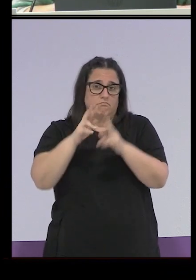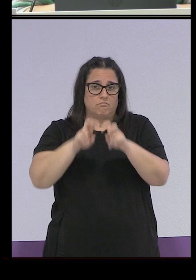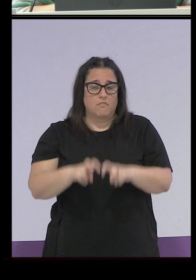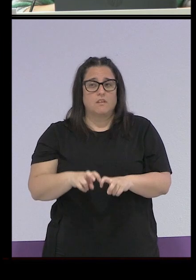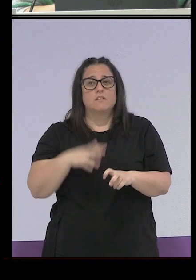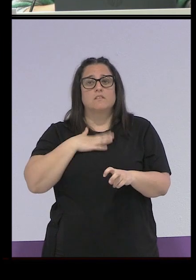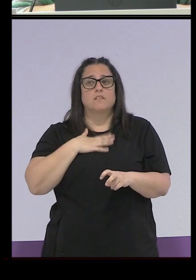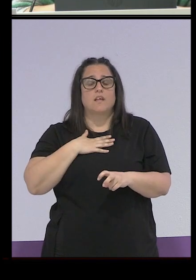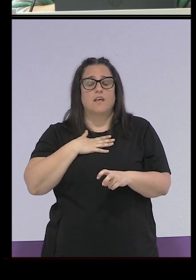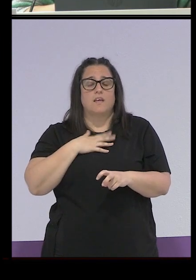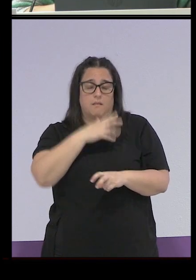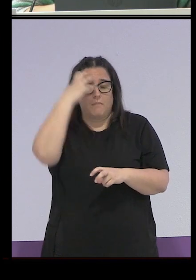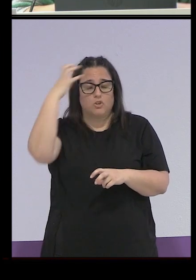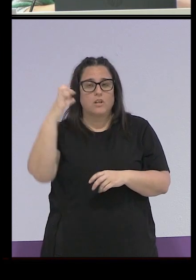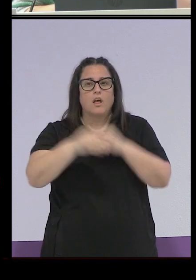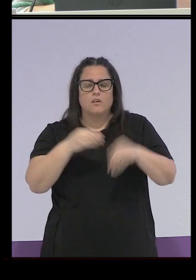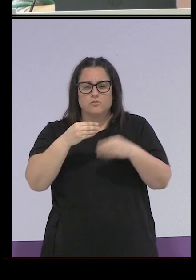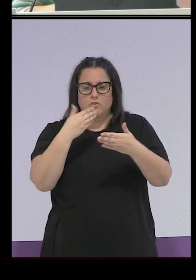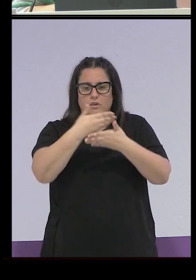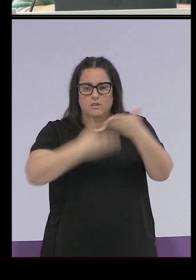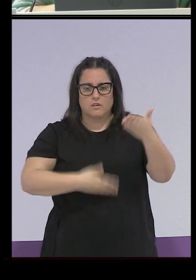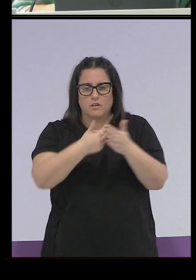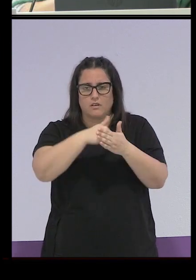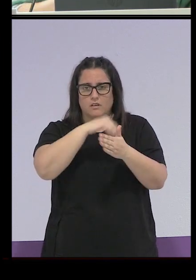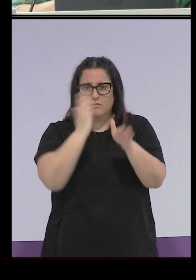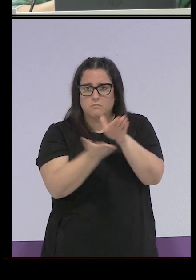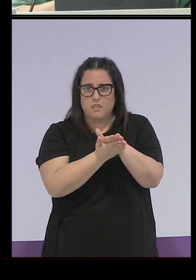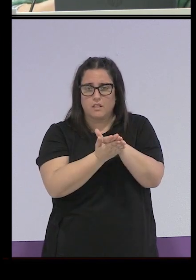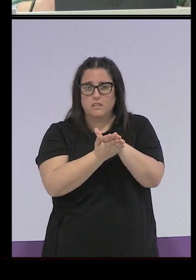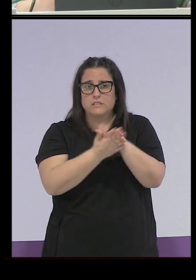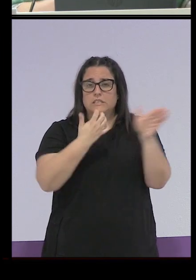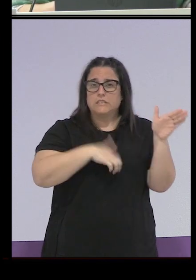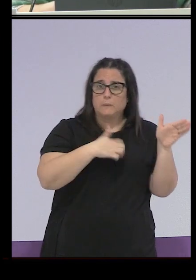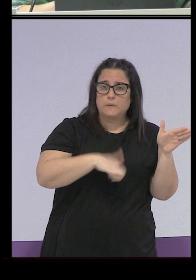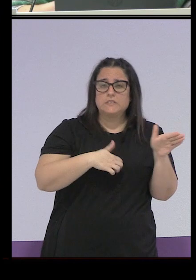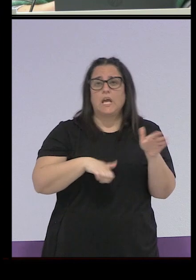expedientes de las provincias de Sevilla y Segovia.